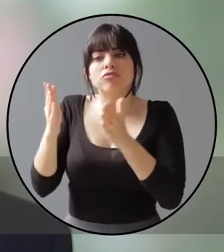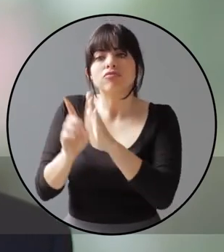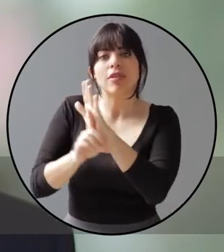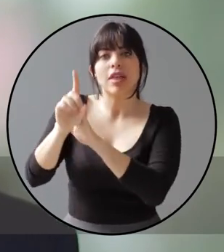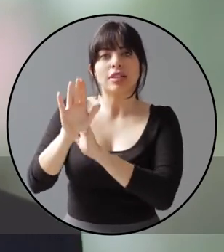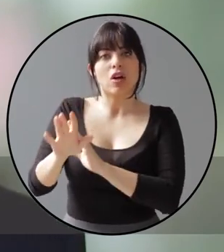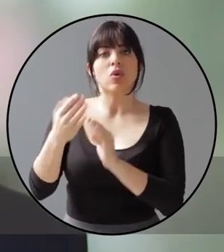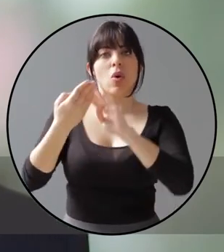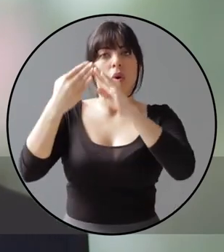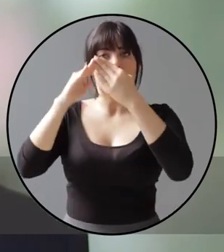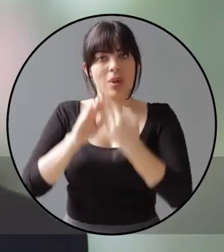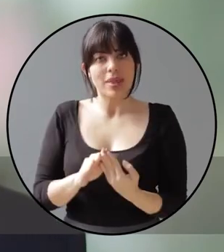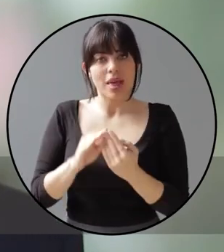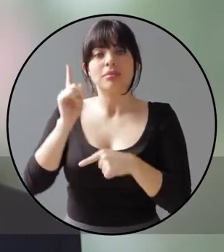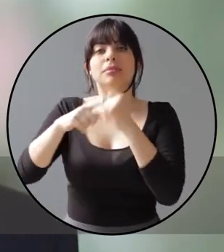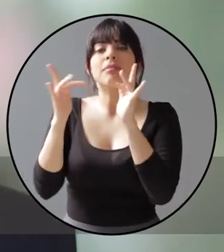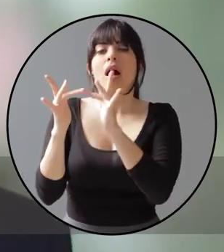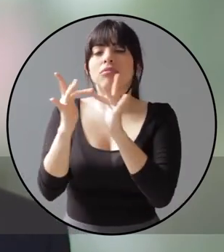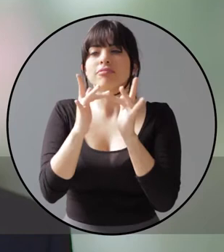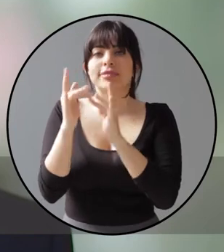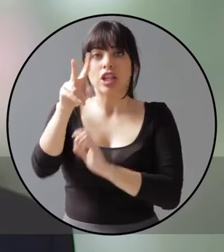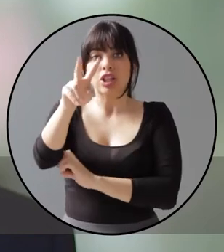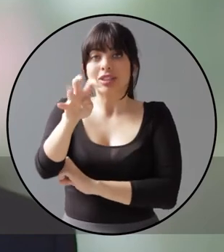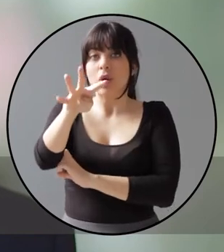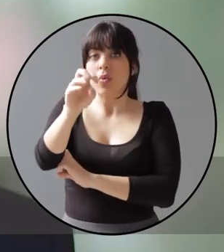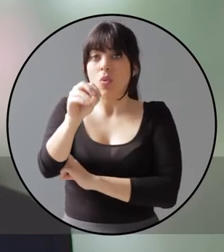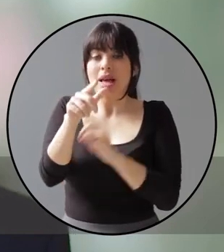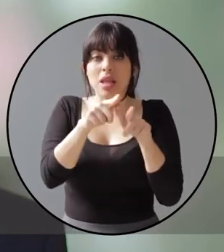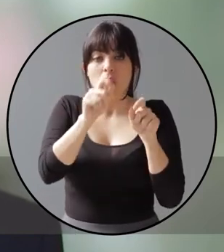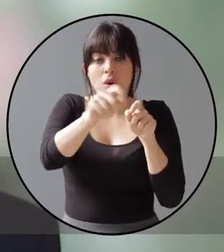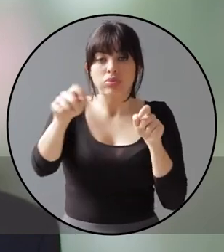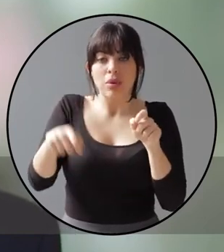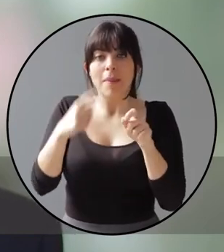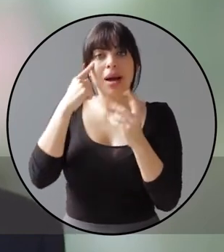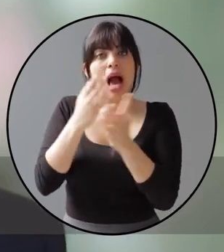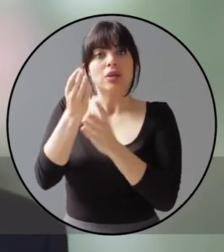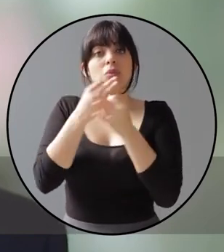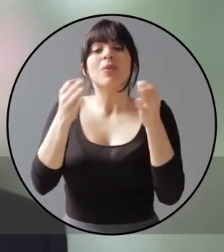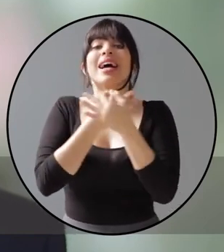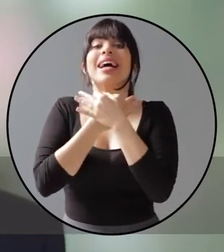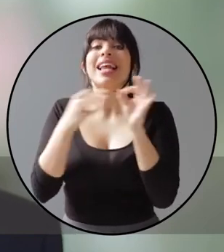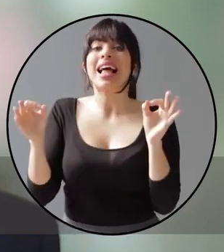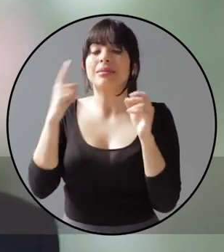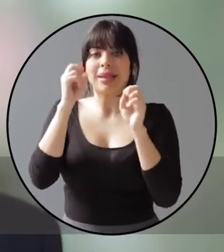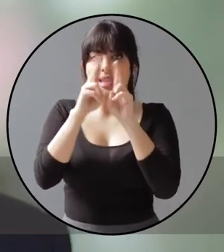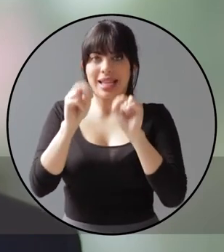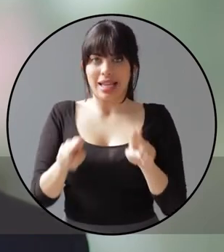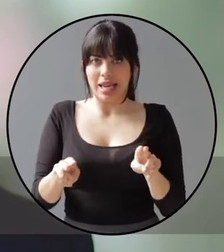tejiendo desarrollo en las comunidades, conectaremos 240 puntos de acceso público y gratuito a Internet.